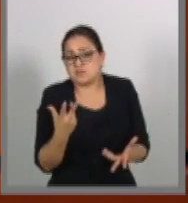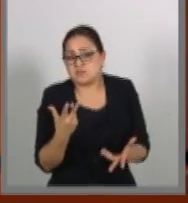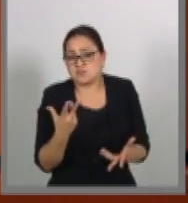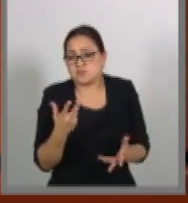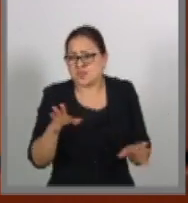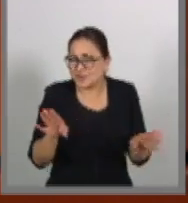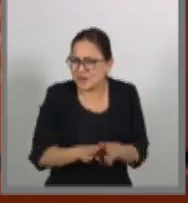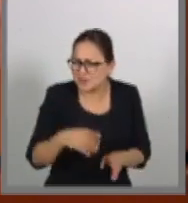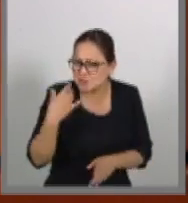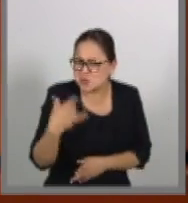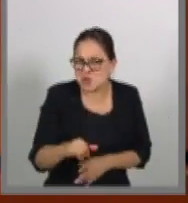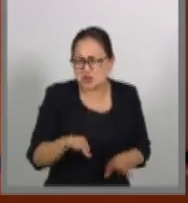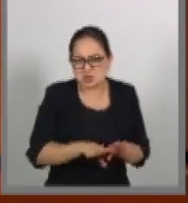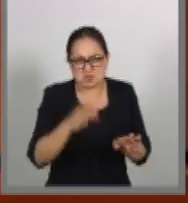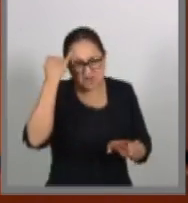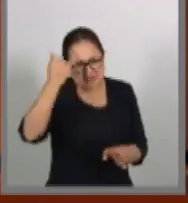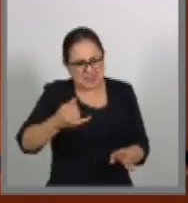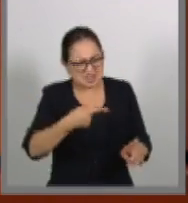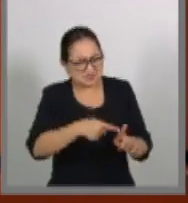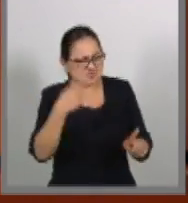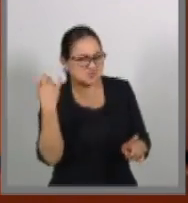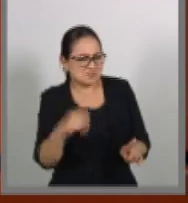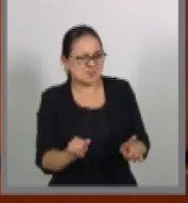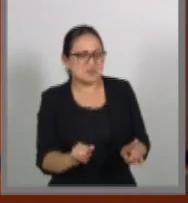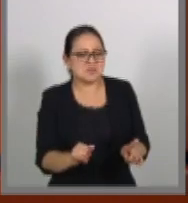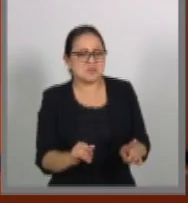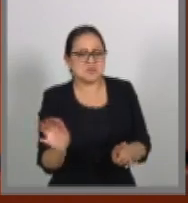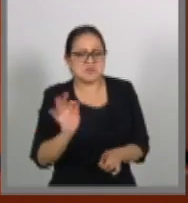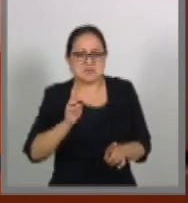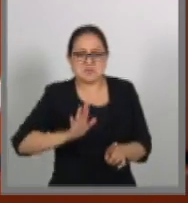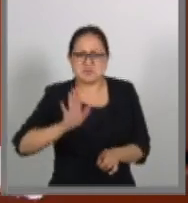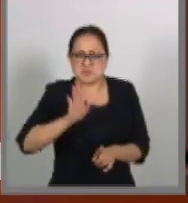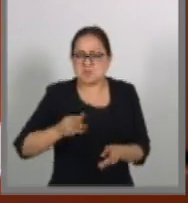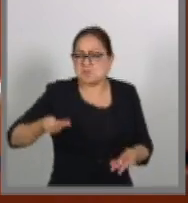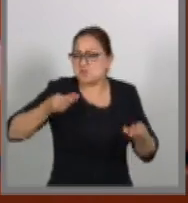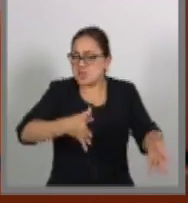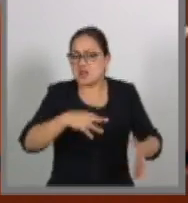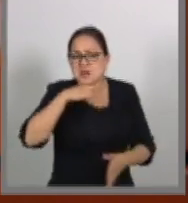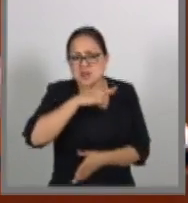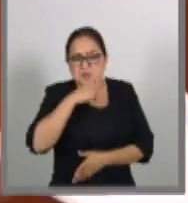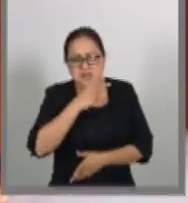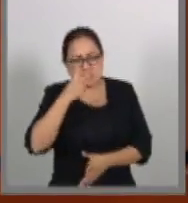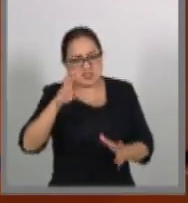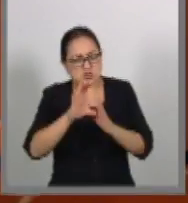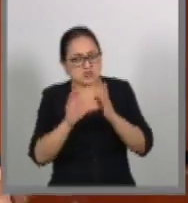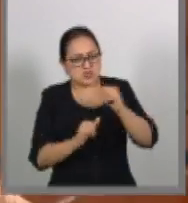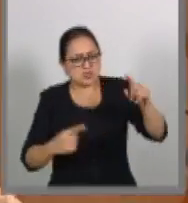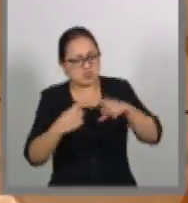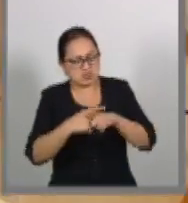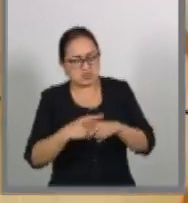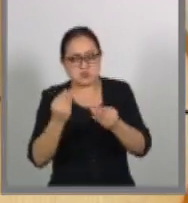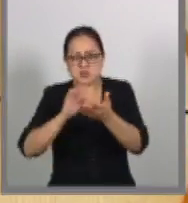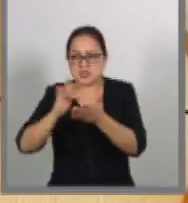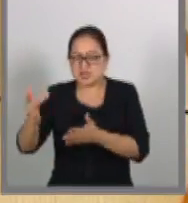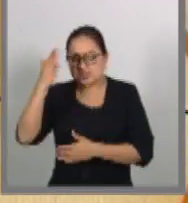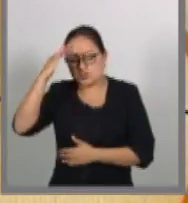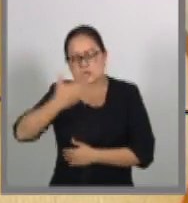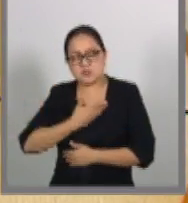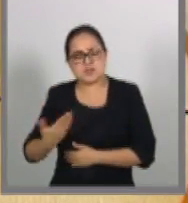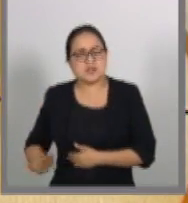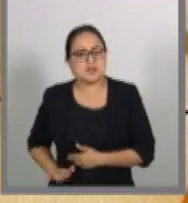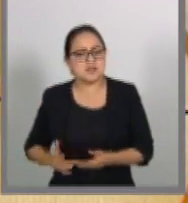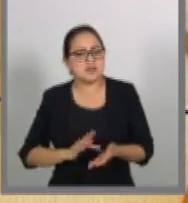aberrante esa parlamentaria. Lo estamos haciendo mal. Es inconstitucional. Muchas gracias, señor presidente. Gracias a usted,